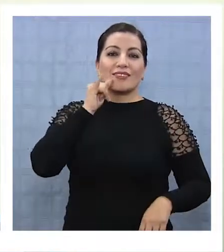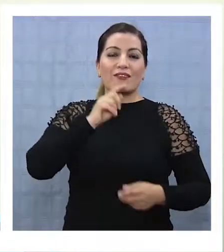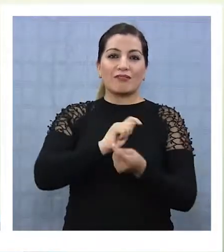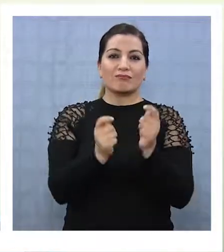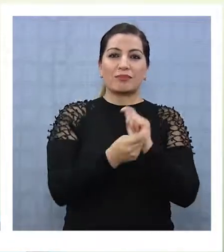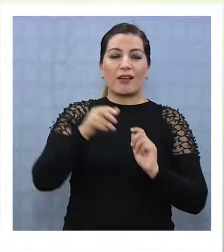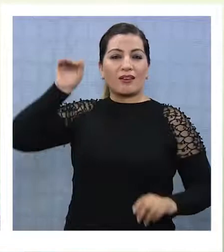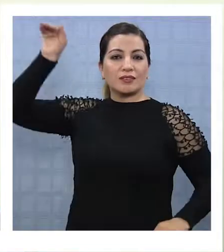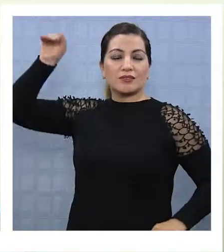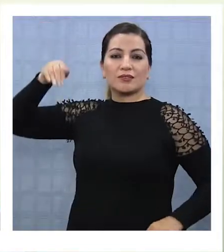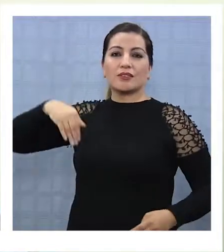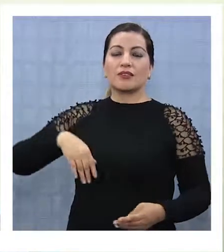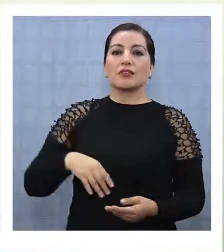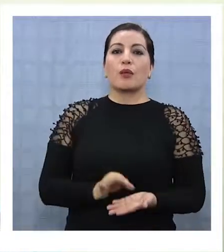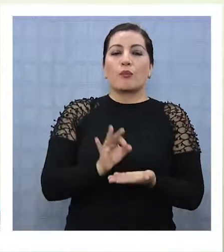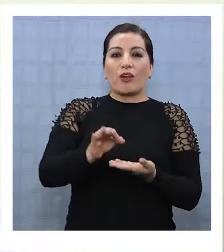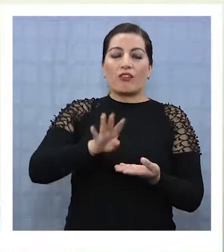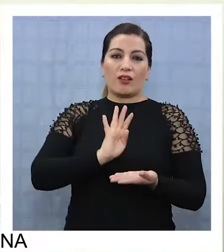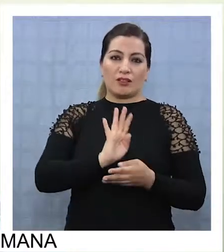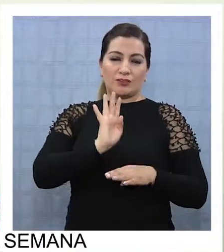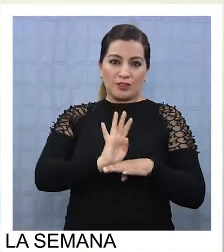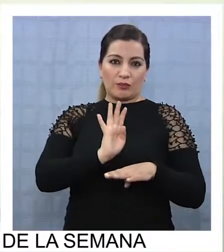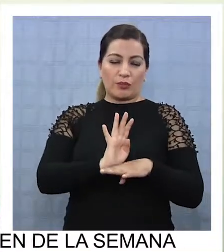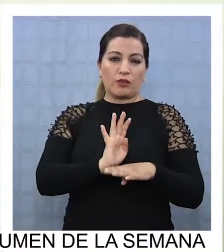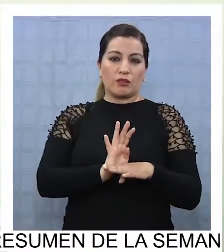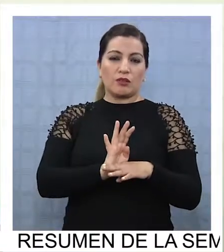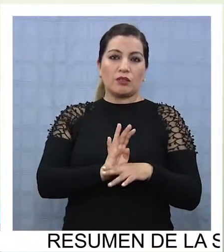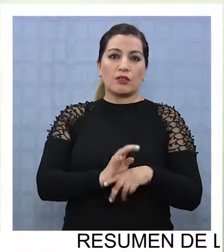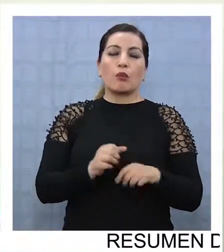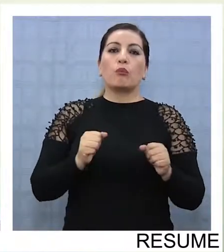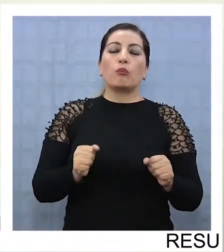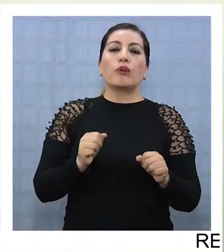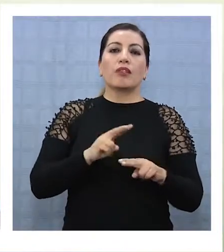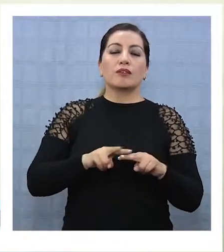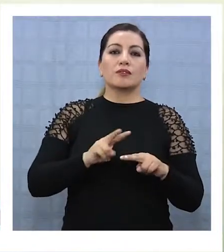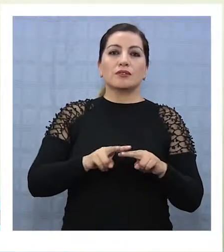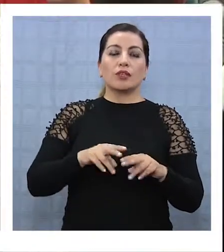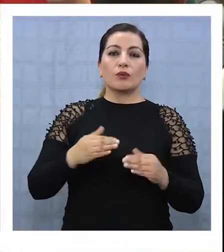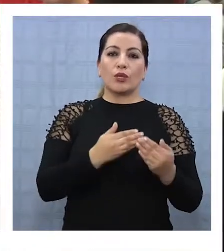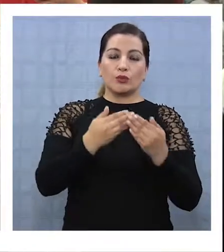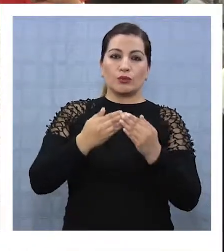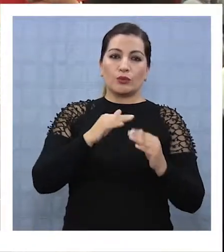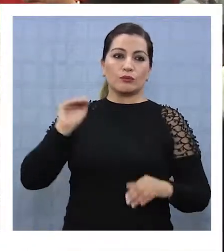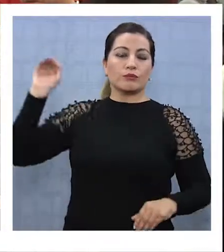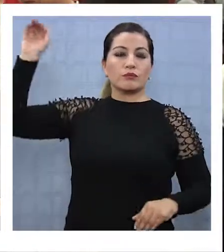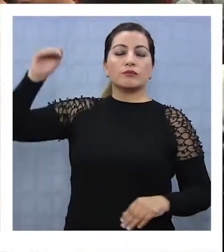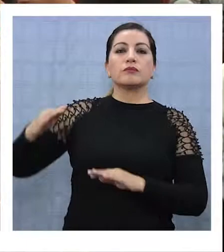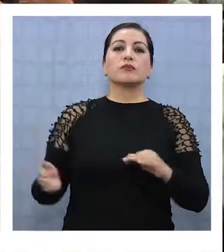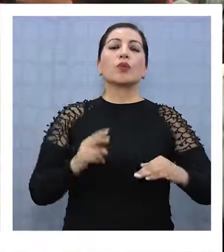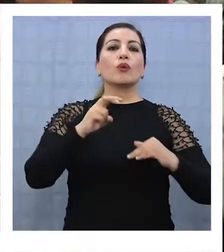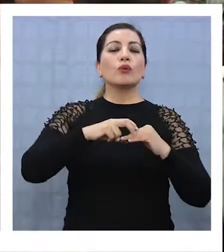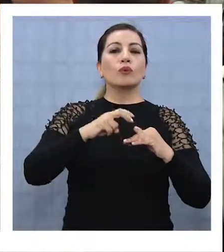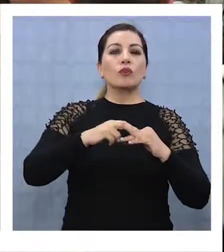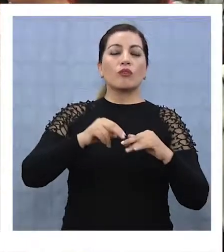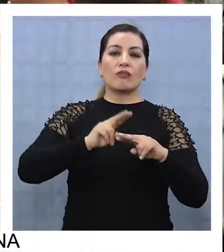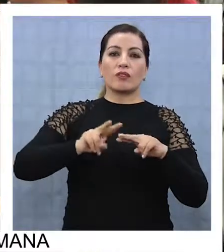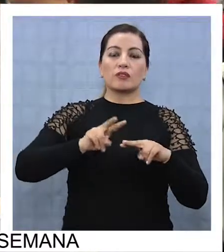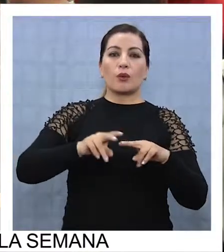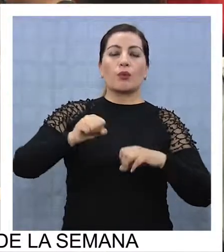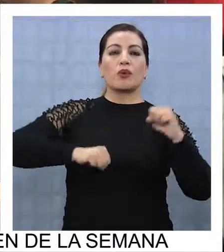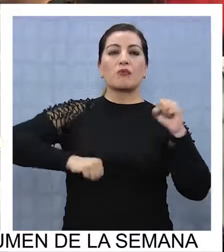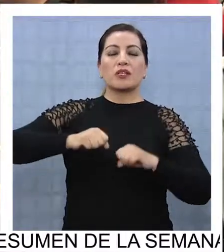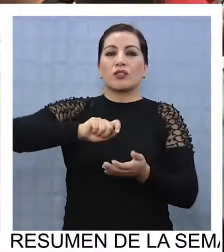estudiantes de Tarapacá, de la provincia de Tamarugal principalmente, y de Alto Hospicio van a poder cursar estudios superiores. El Coyahuasi participa en esta feria a través de sus empresas